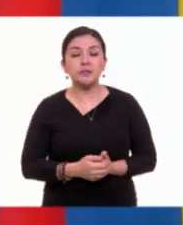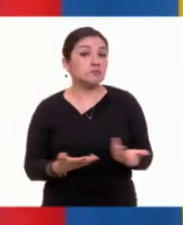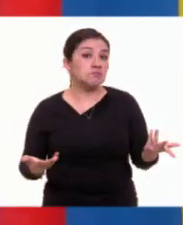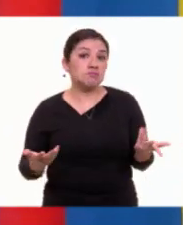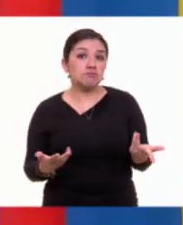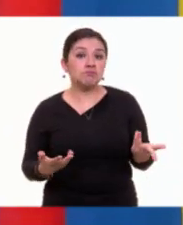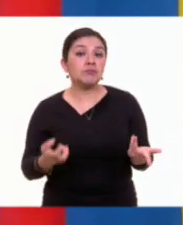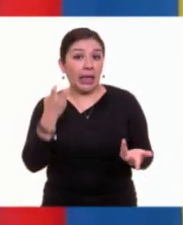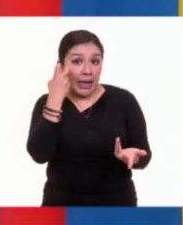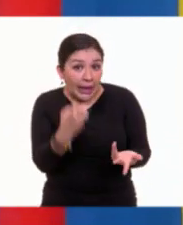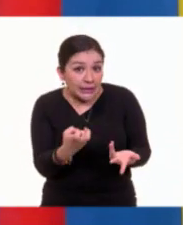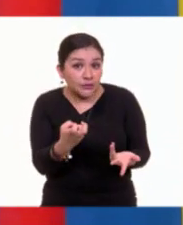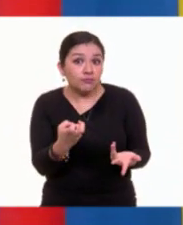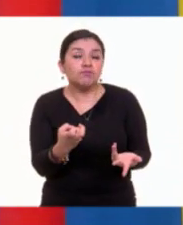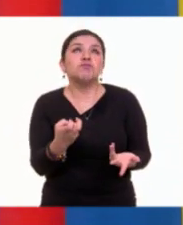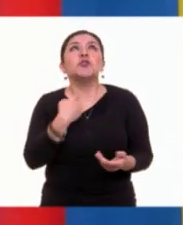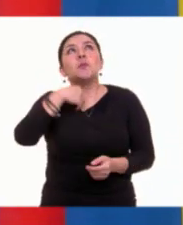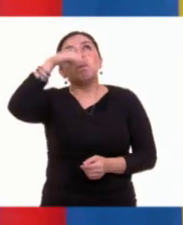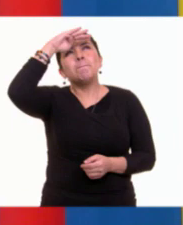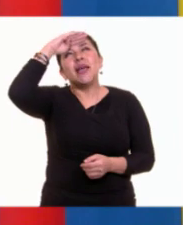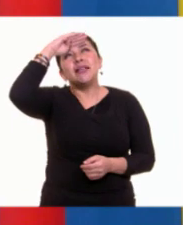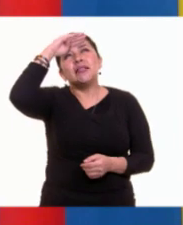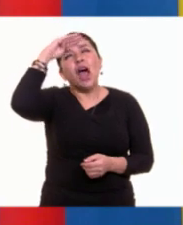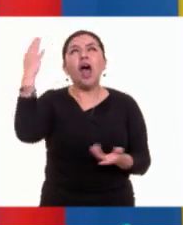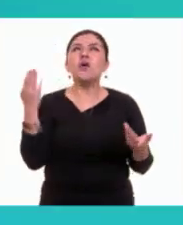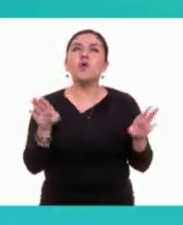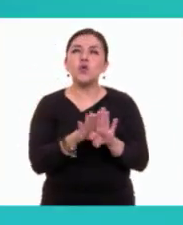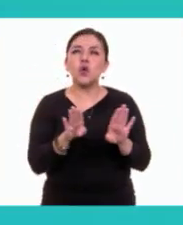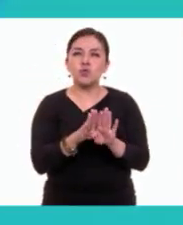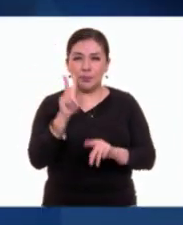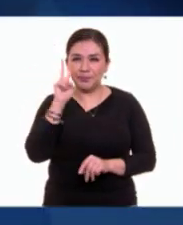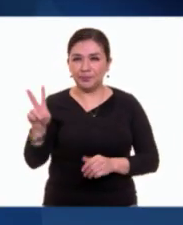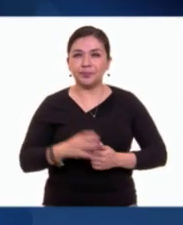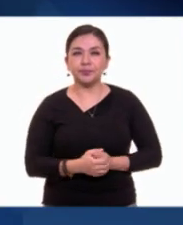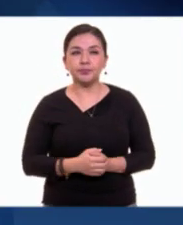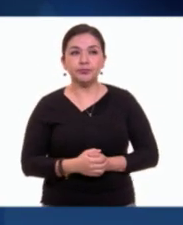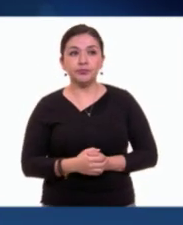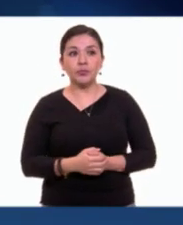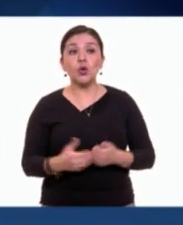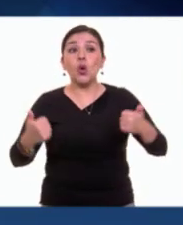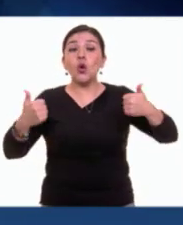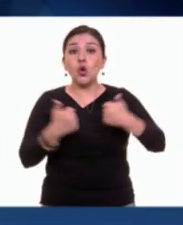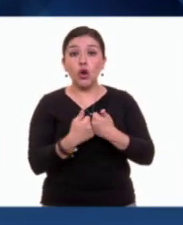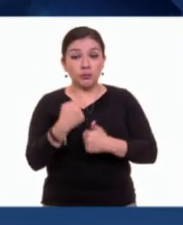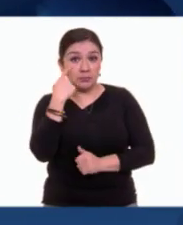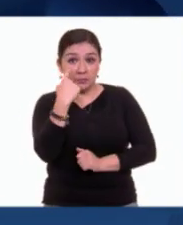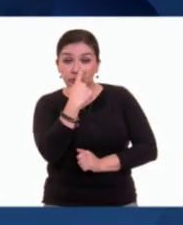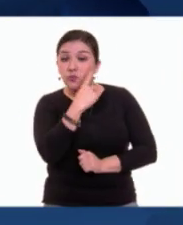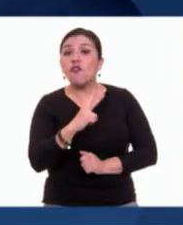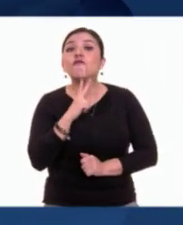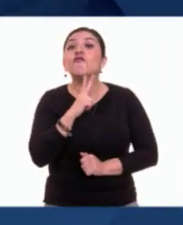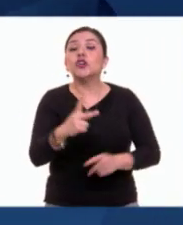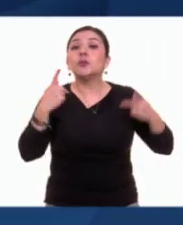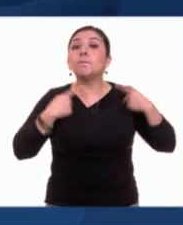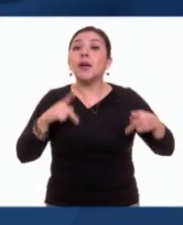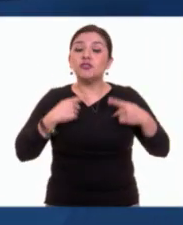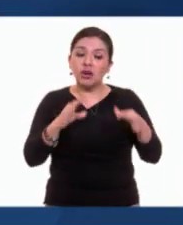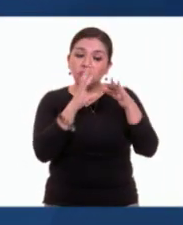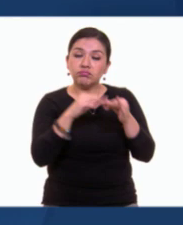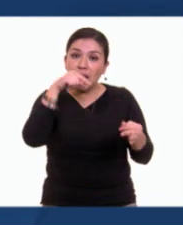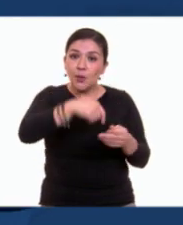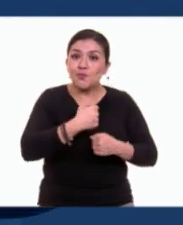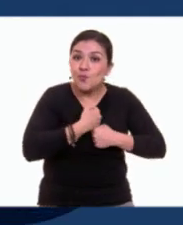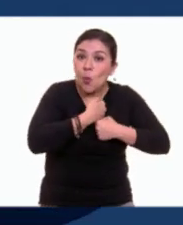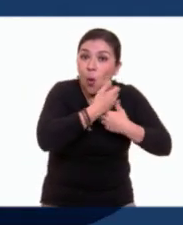Y bueno, así que diría algo como esto. A partir del punto de vista de la voz del poema,